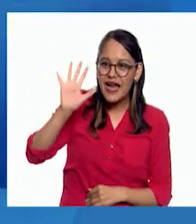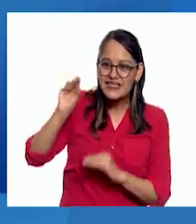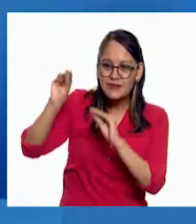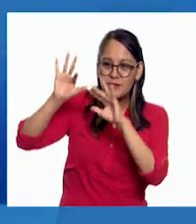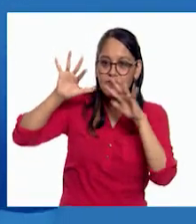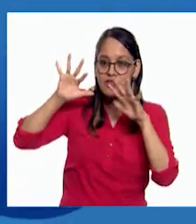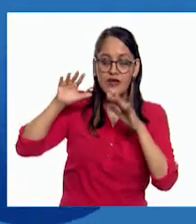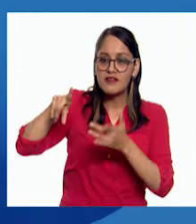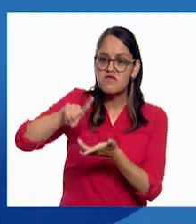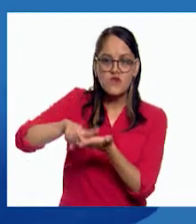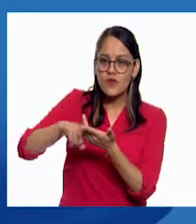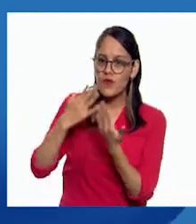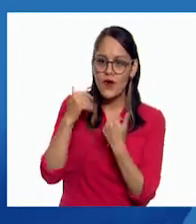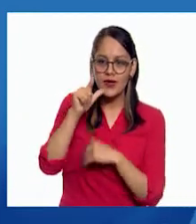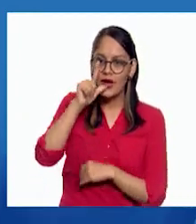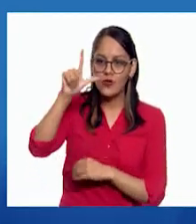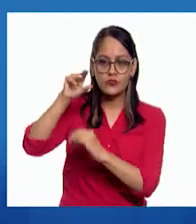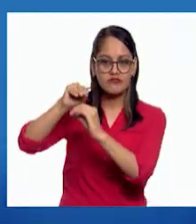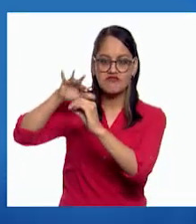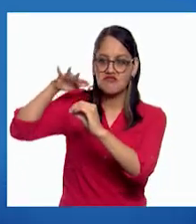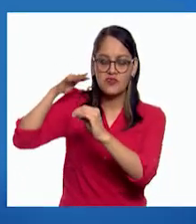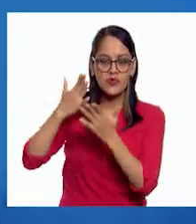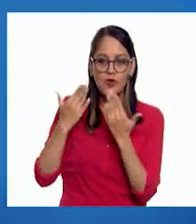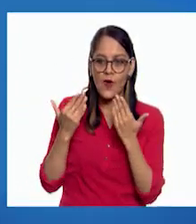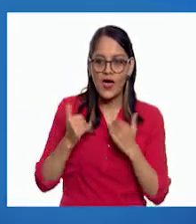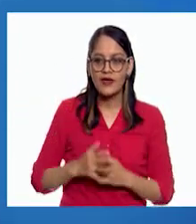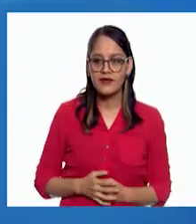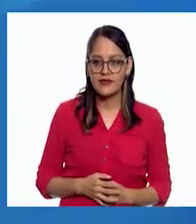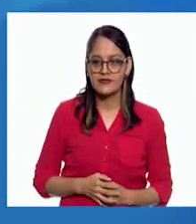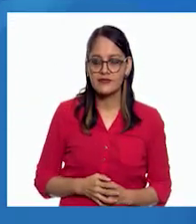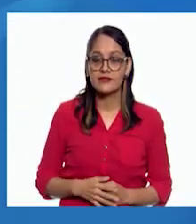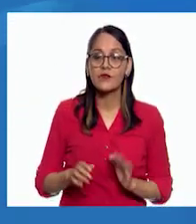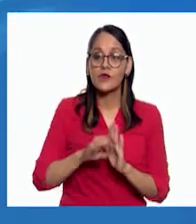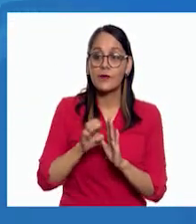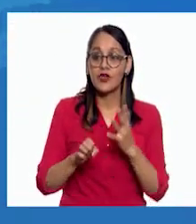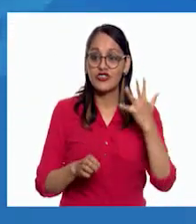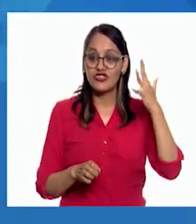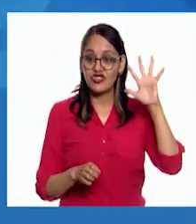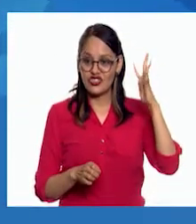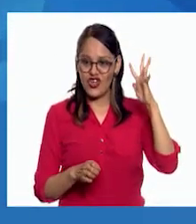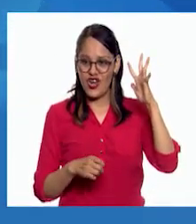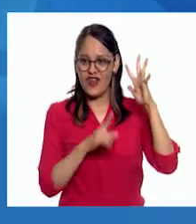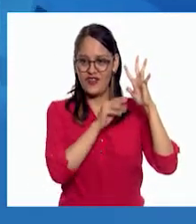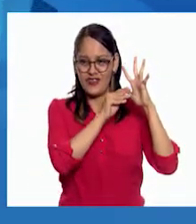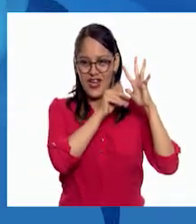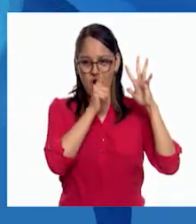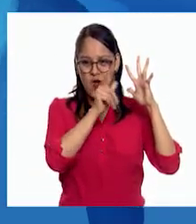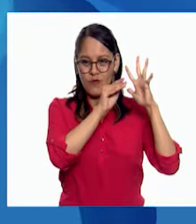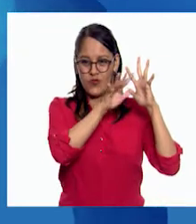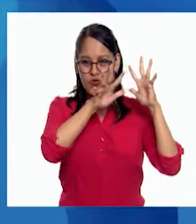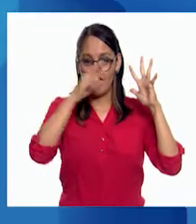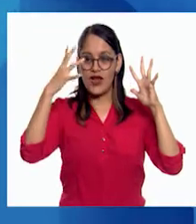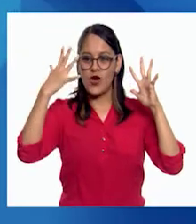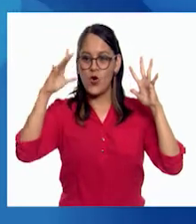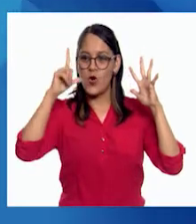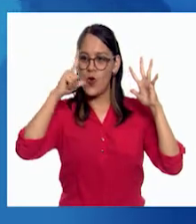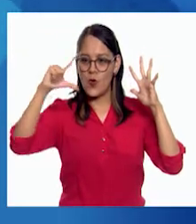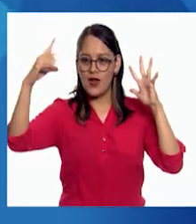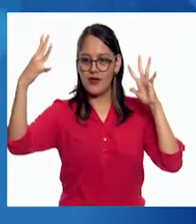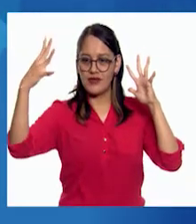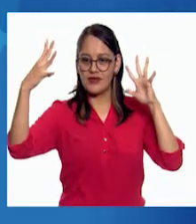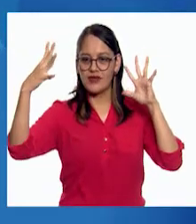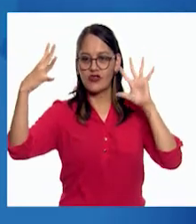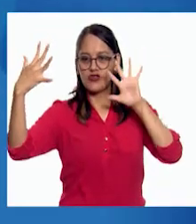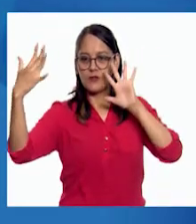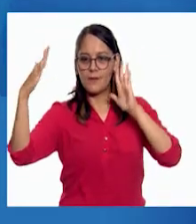no emite una luz propia. Refleja la luz del sol como si fuera un gran espejo. Más o menos algo parecido.